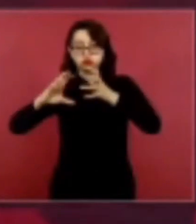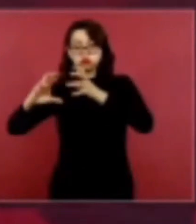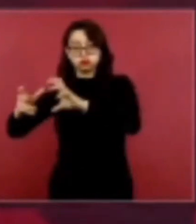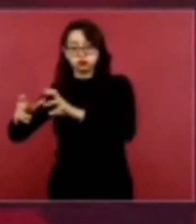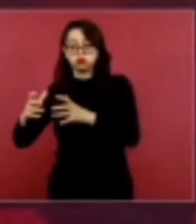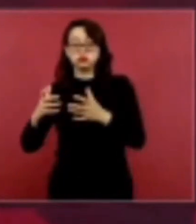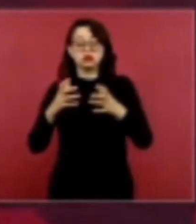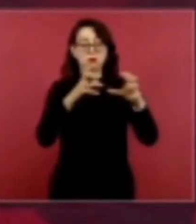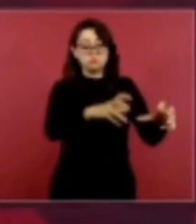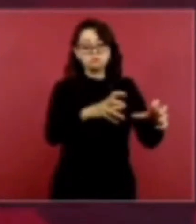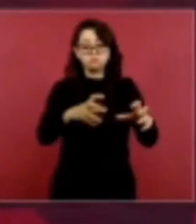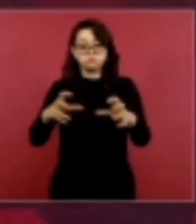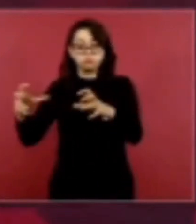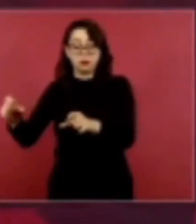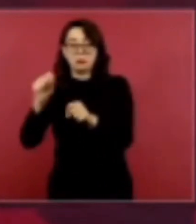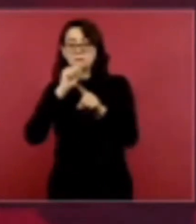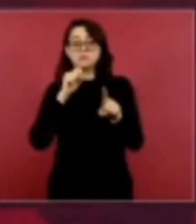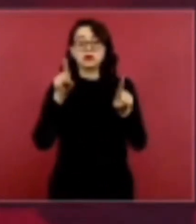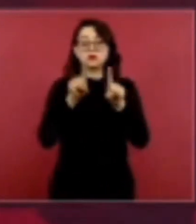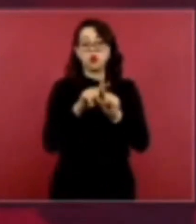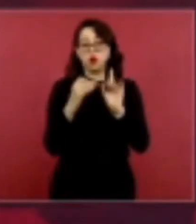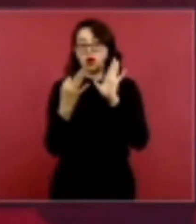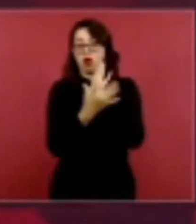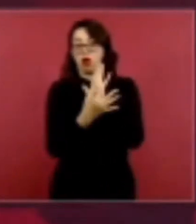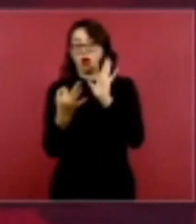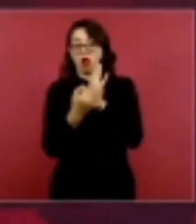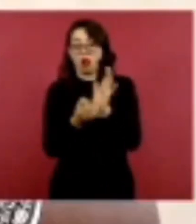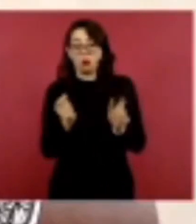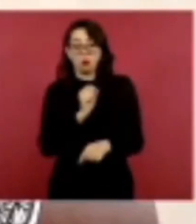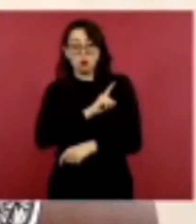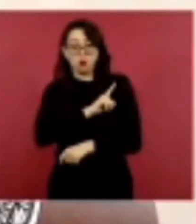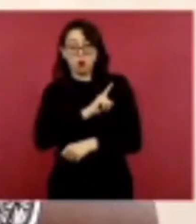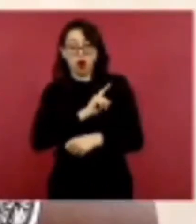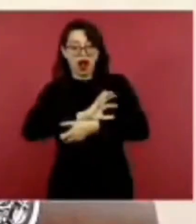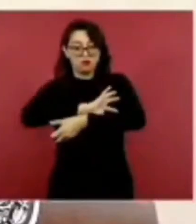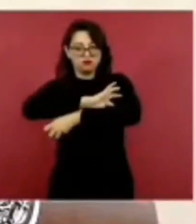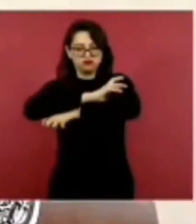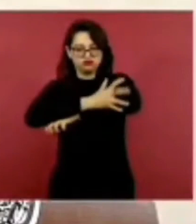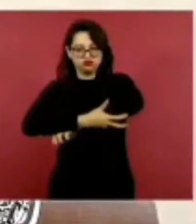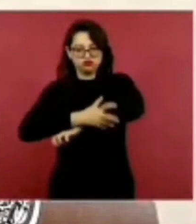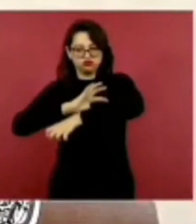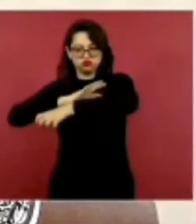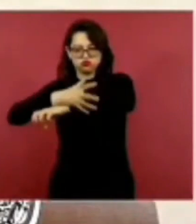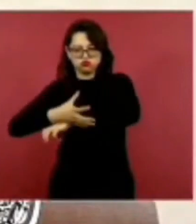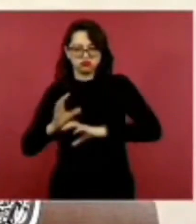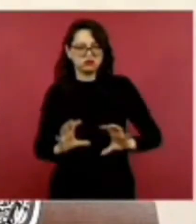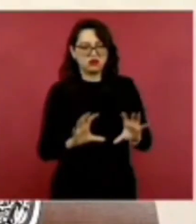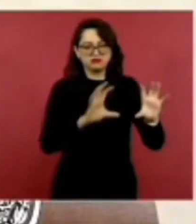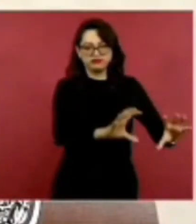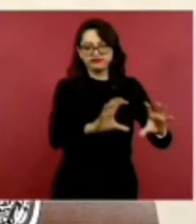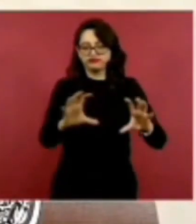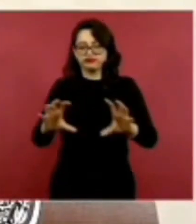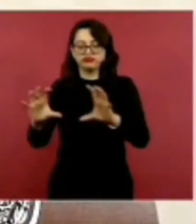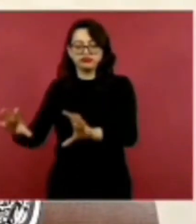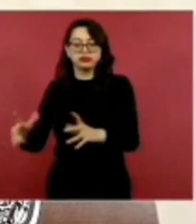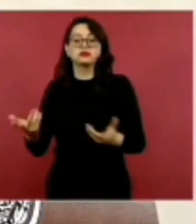autorizado a la Fiscalía